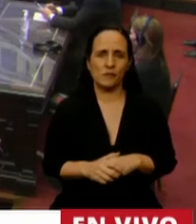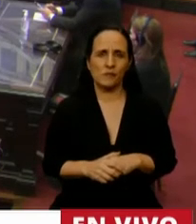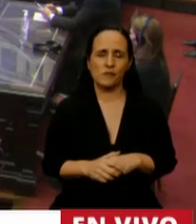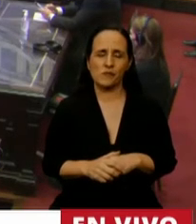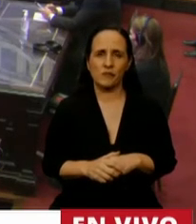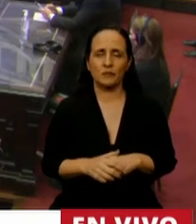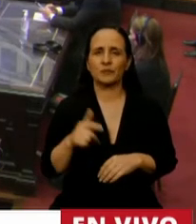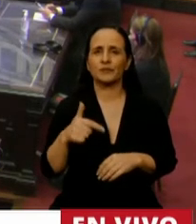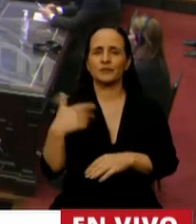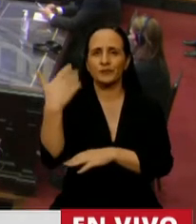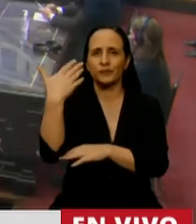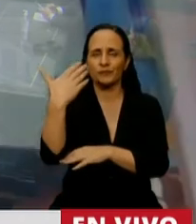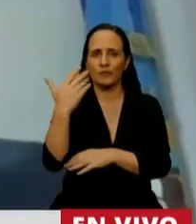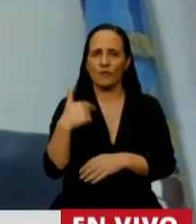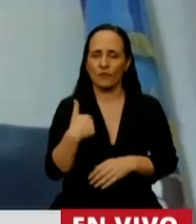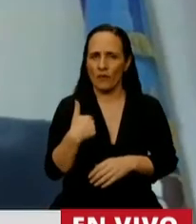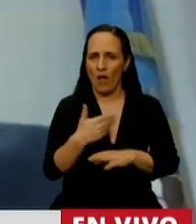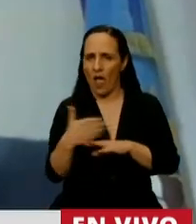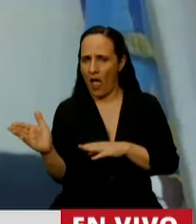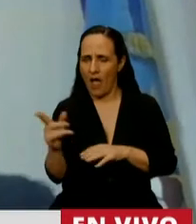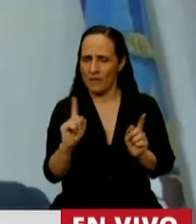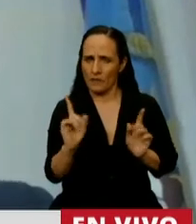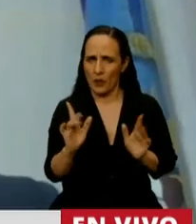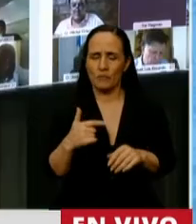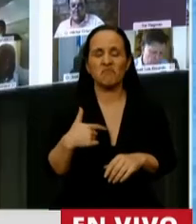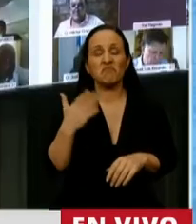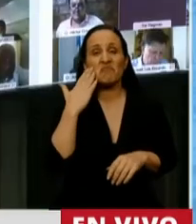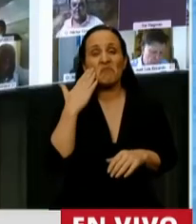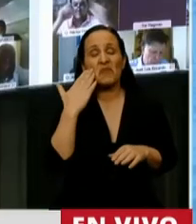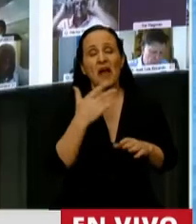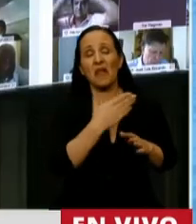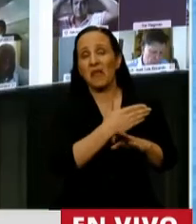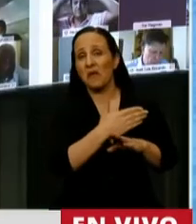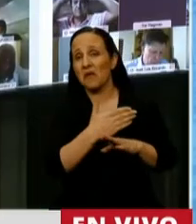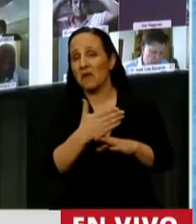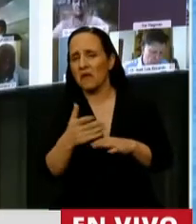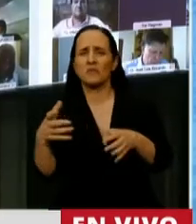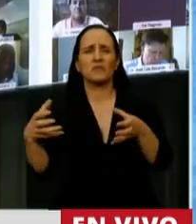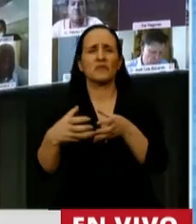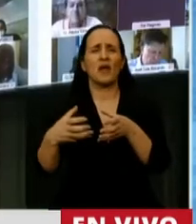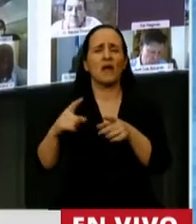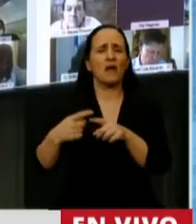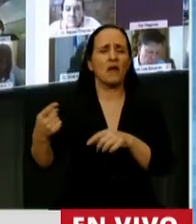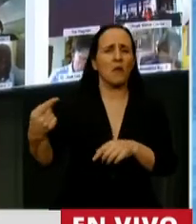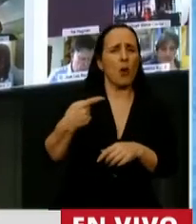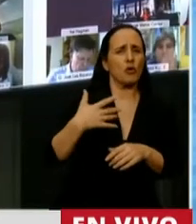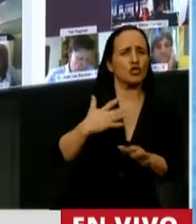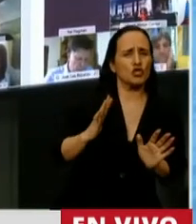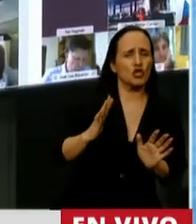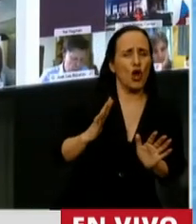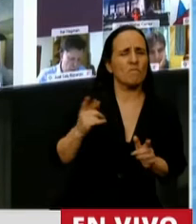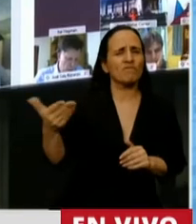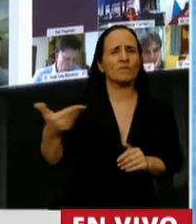En el uso de la palabra, vengo escuchando toda la tarde un reclamo de diputados de la oposición donde se está